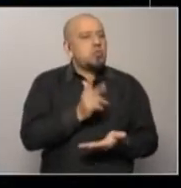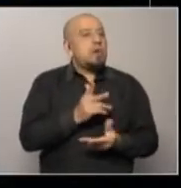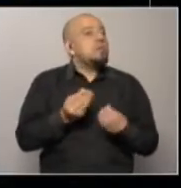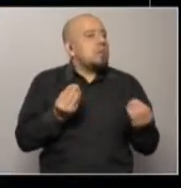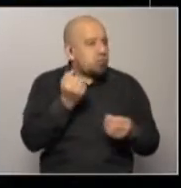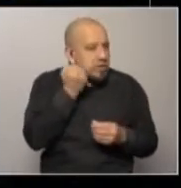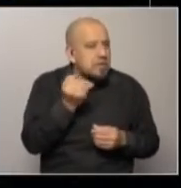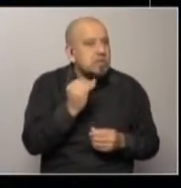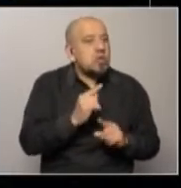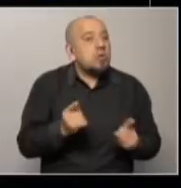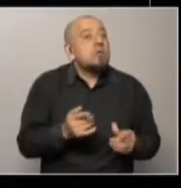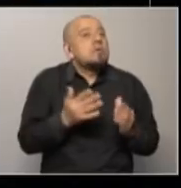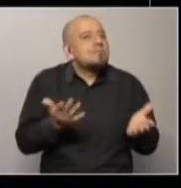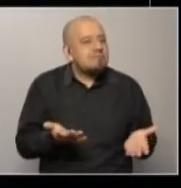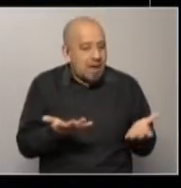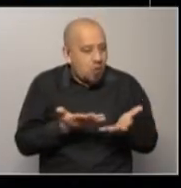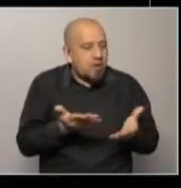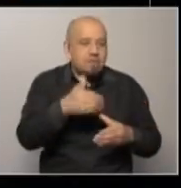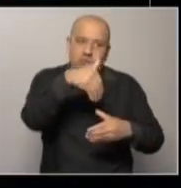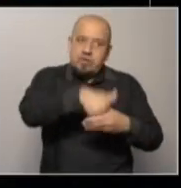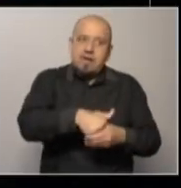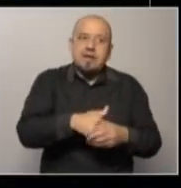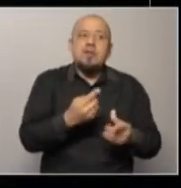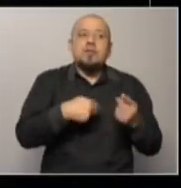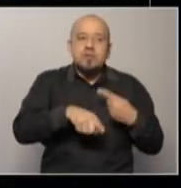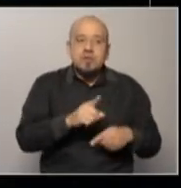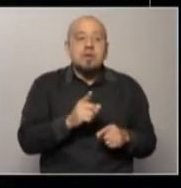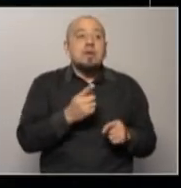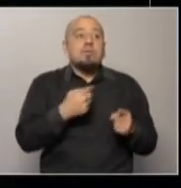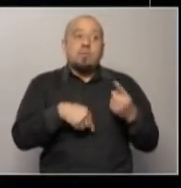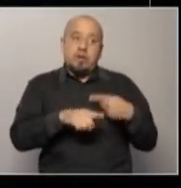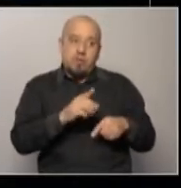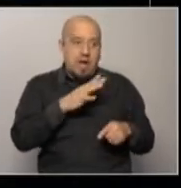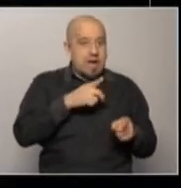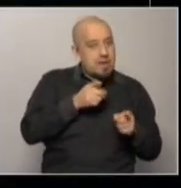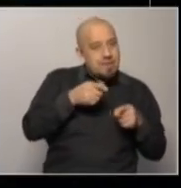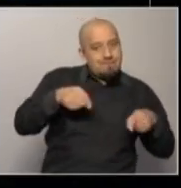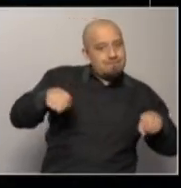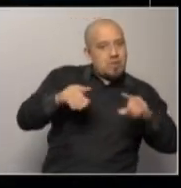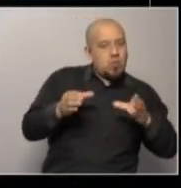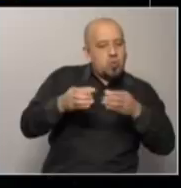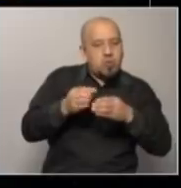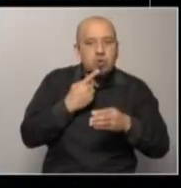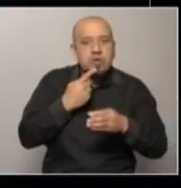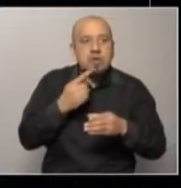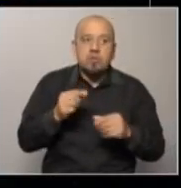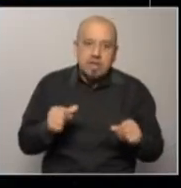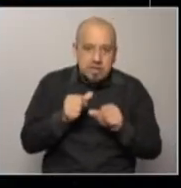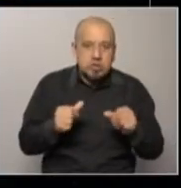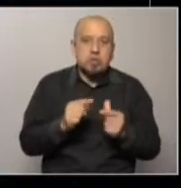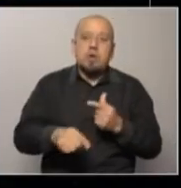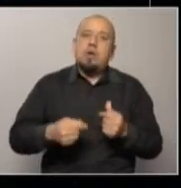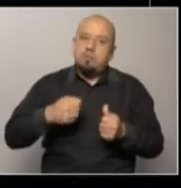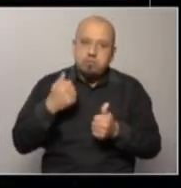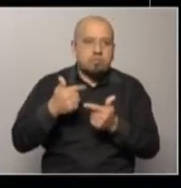votarlo no hace a la diferencia. En cambio, si hay un partido que está más comprometido y que hizo todo lo que tenía que hacer,